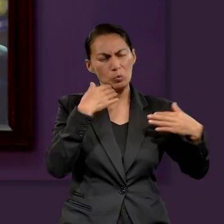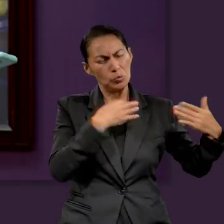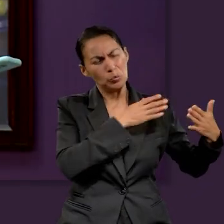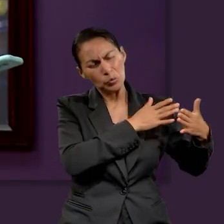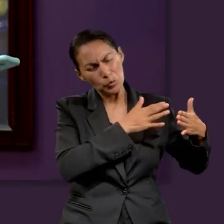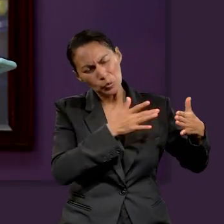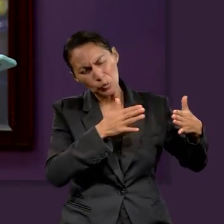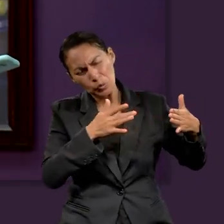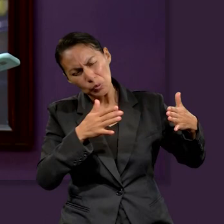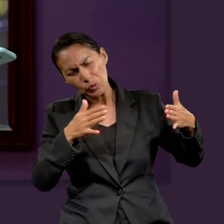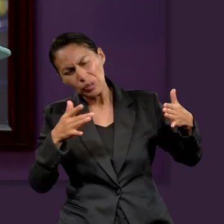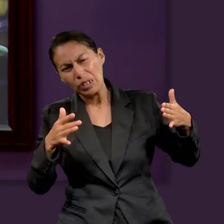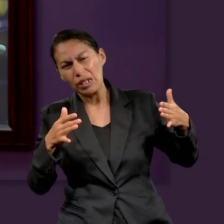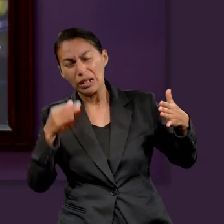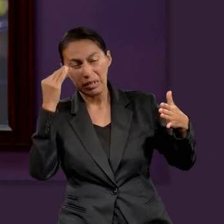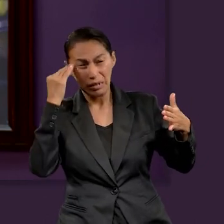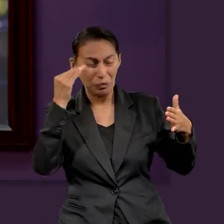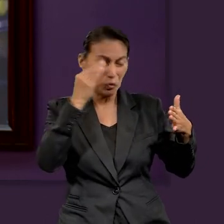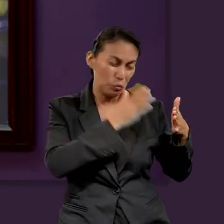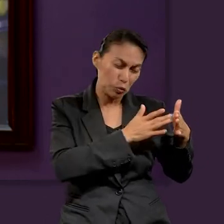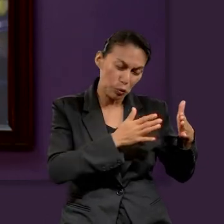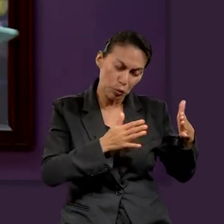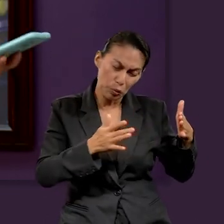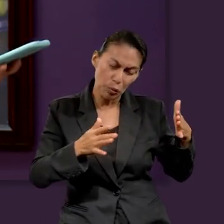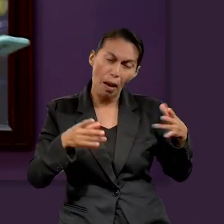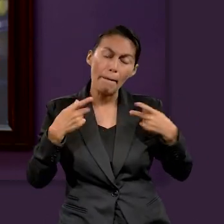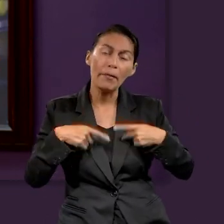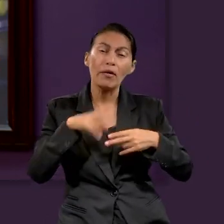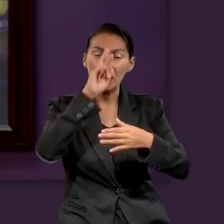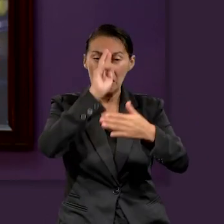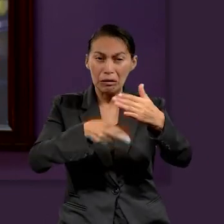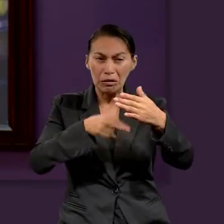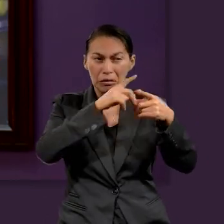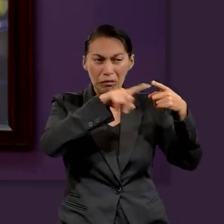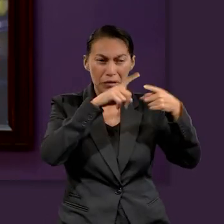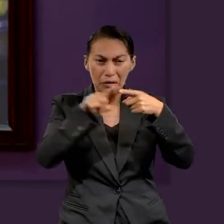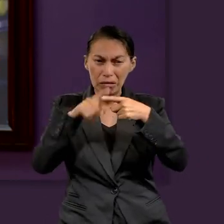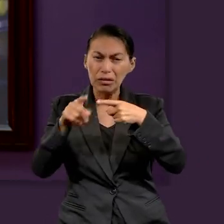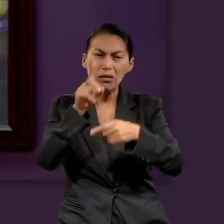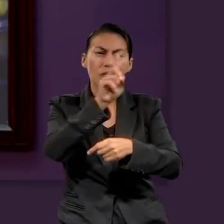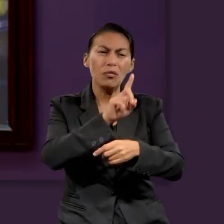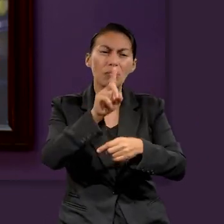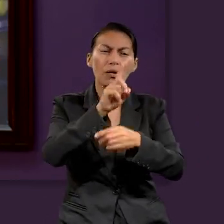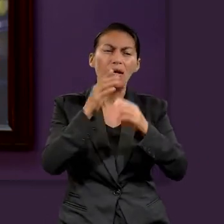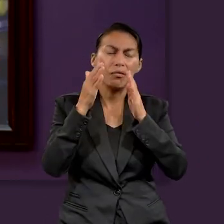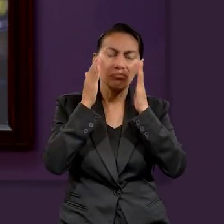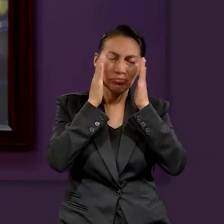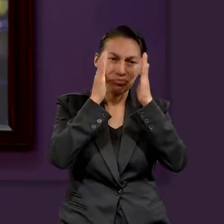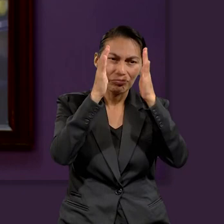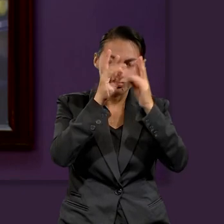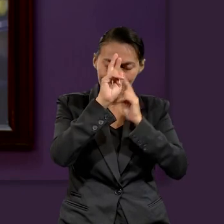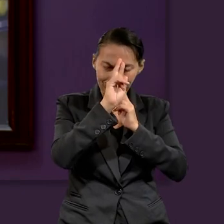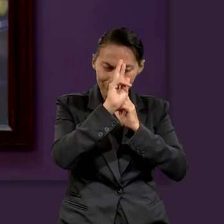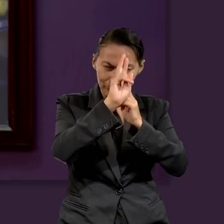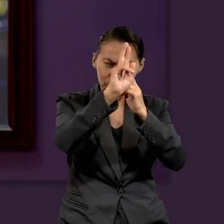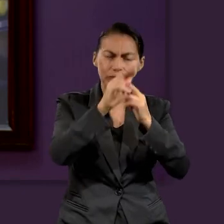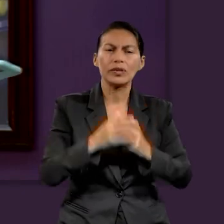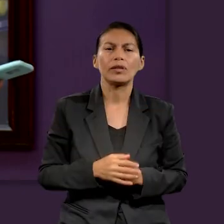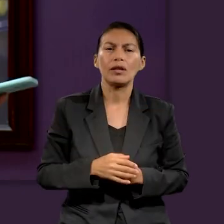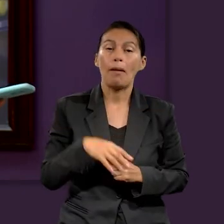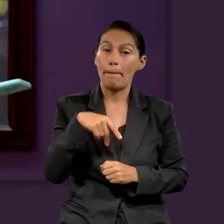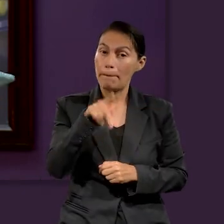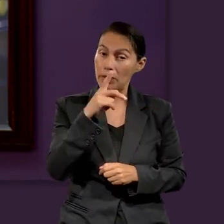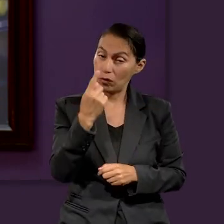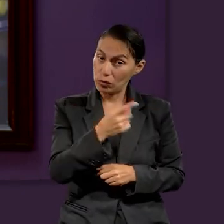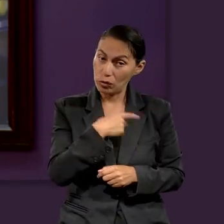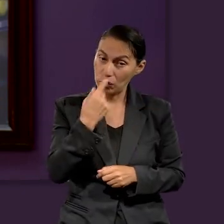pues hasta ahora el día domingo es el que muchas religiones adoran. Y pues a pesar de todo eso, nosotros tenemos la firme